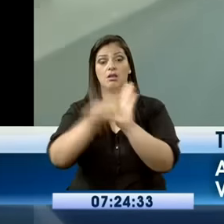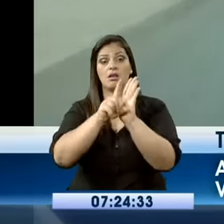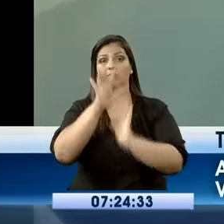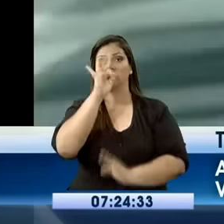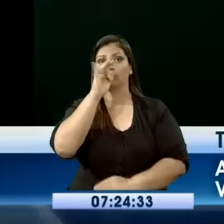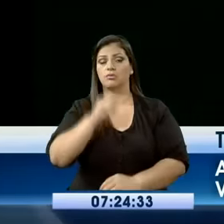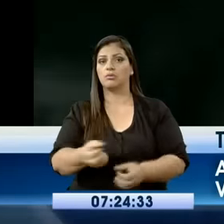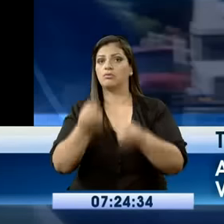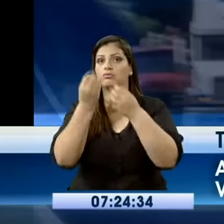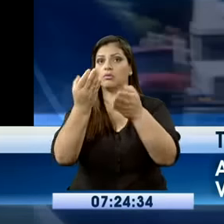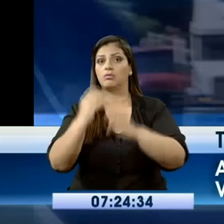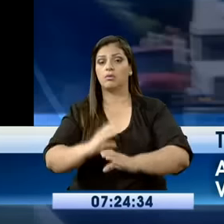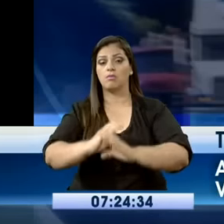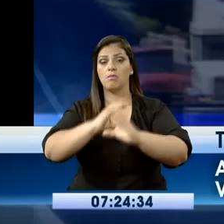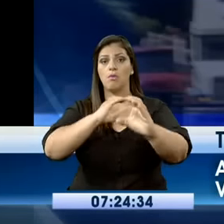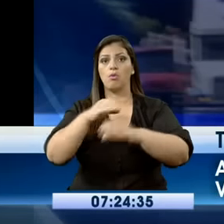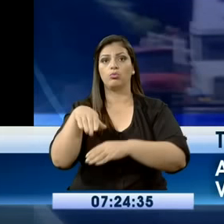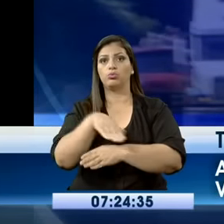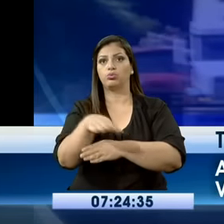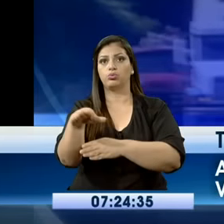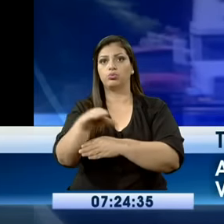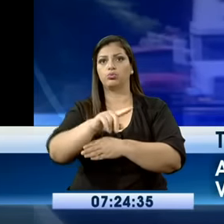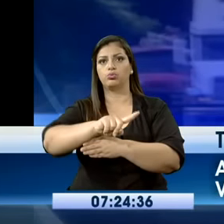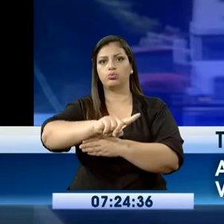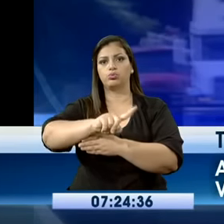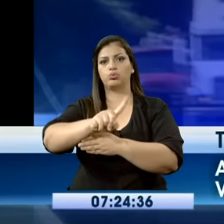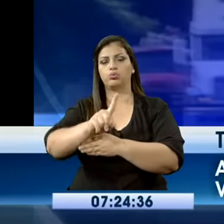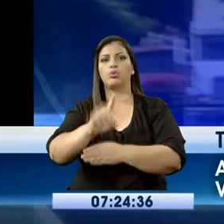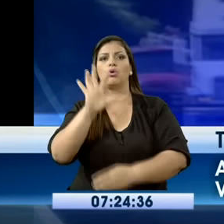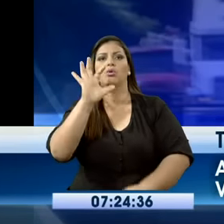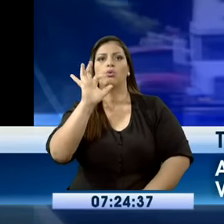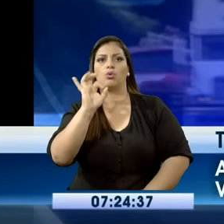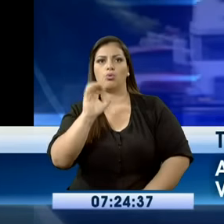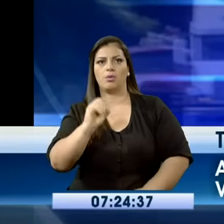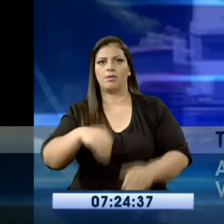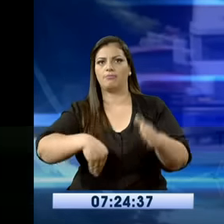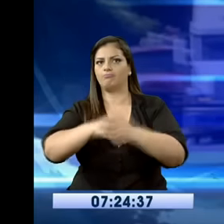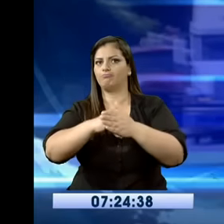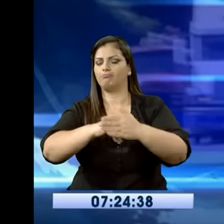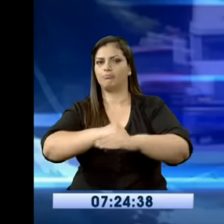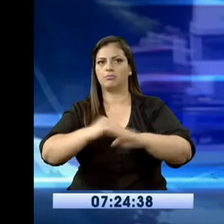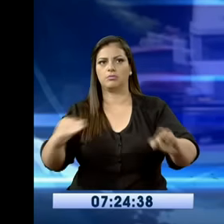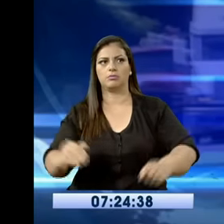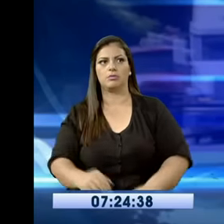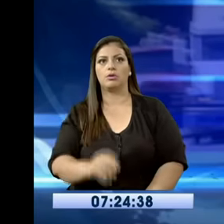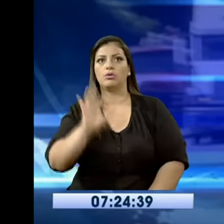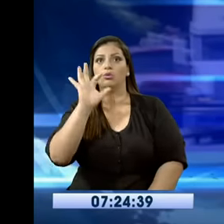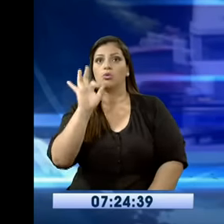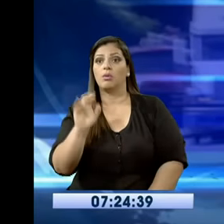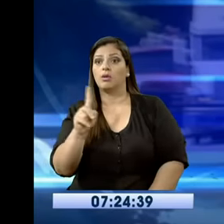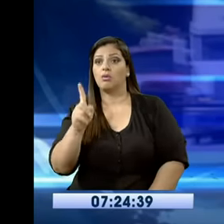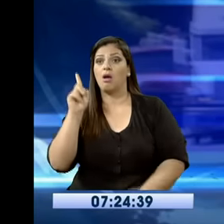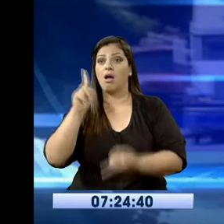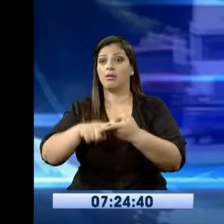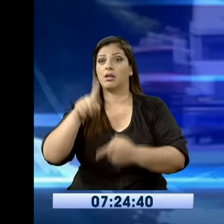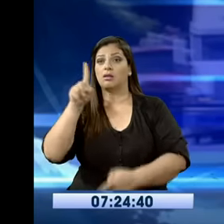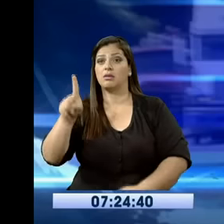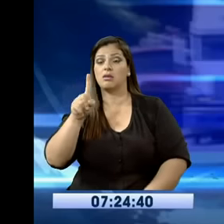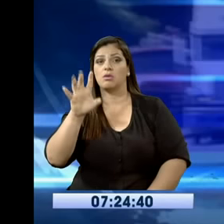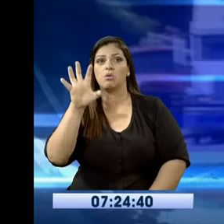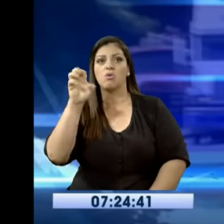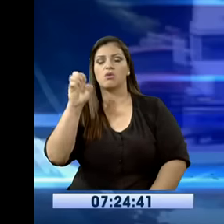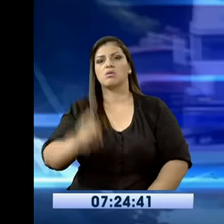velocidad para el transporte público es de 90 kilómetros por hora. De 91 a 115 kilómetros, el rango moderado,